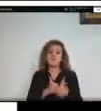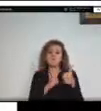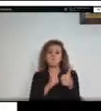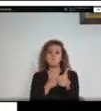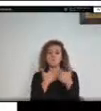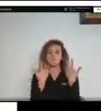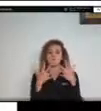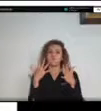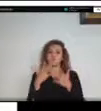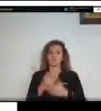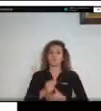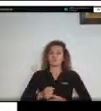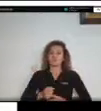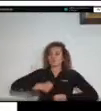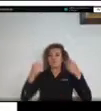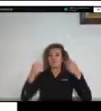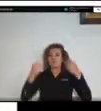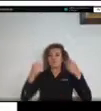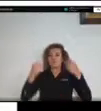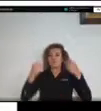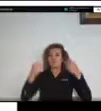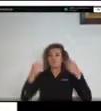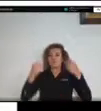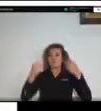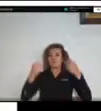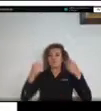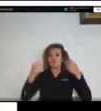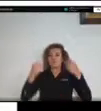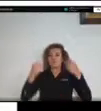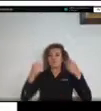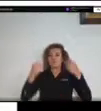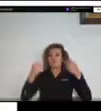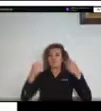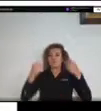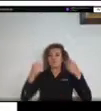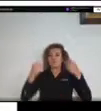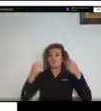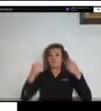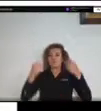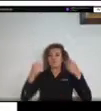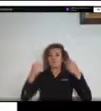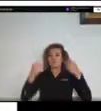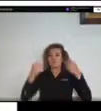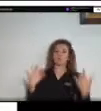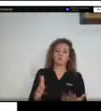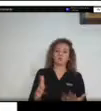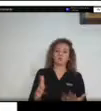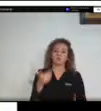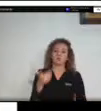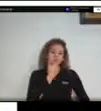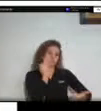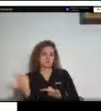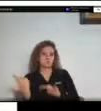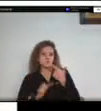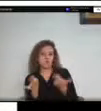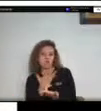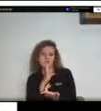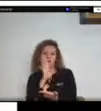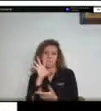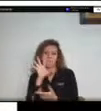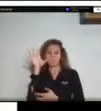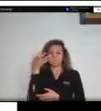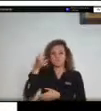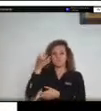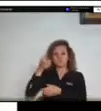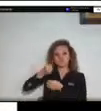presentan estas conflagraciones liderados por el cuerpo de bomberos hemos realizado capacitaciones con ellos y con